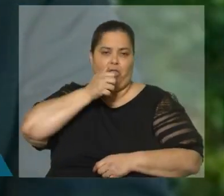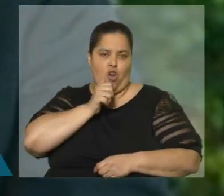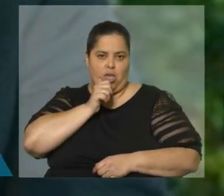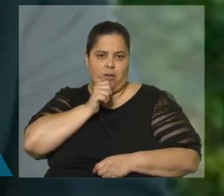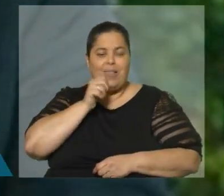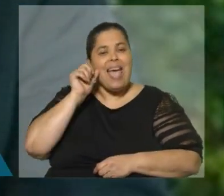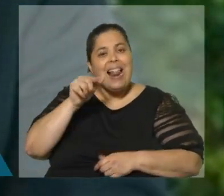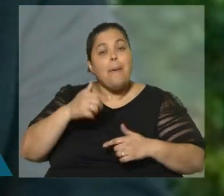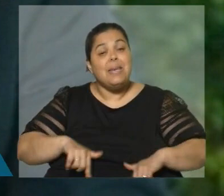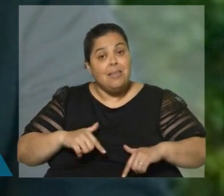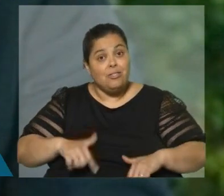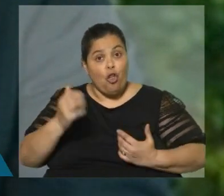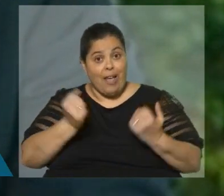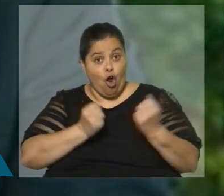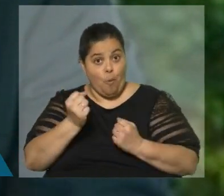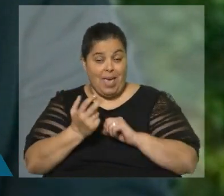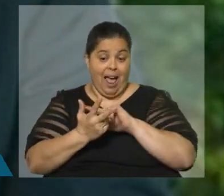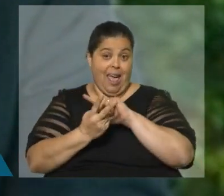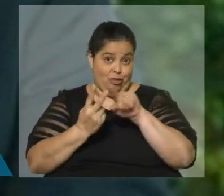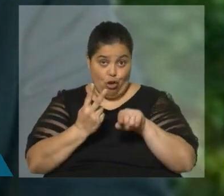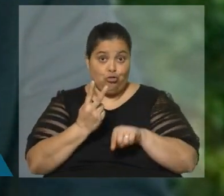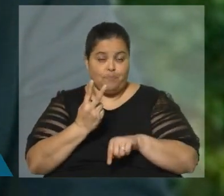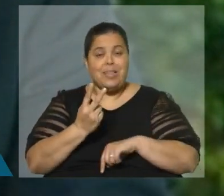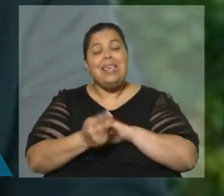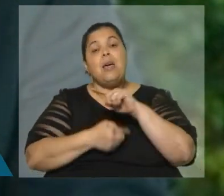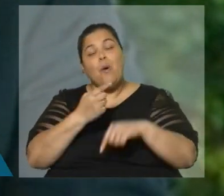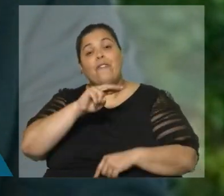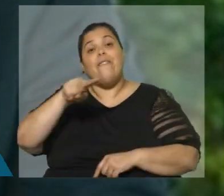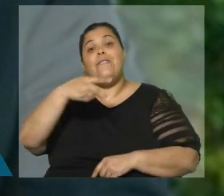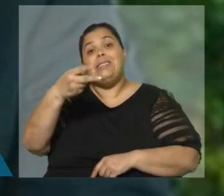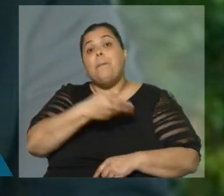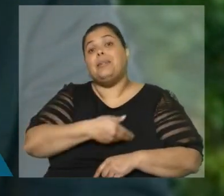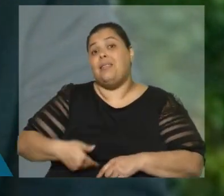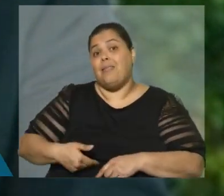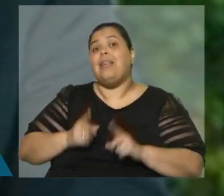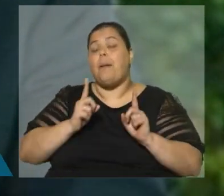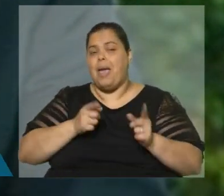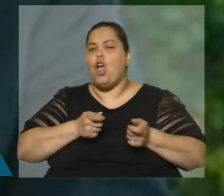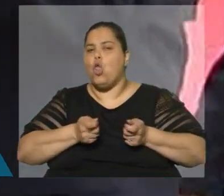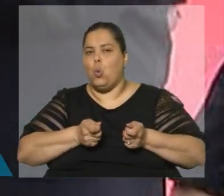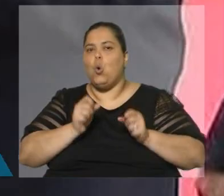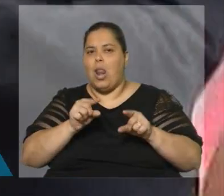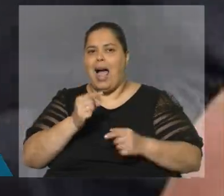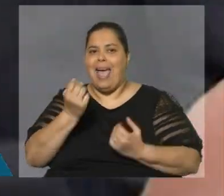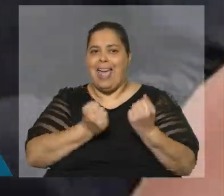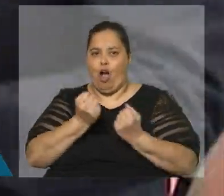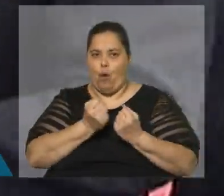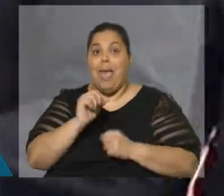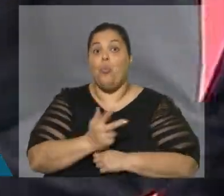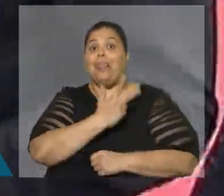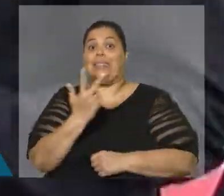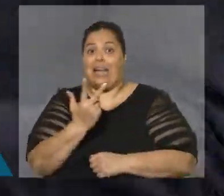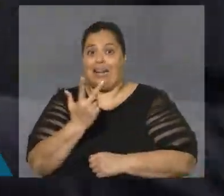Economía en dos de tres gobiernos y fue vicepresidente y condujo la economía en un tercer gobierno. Yo no